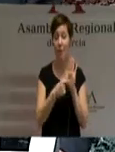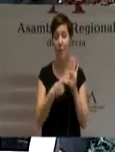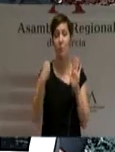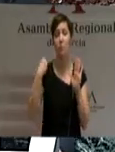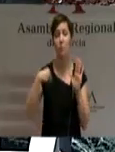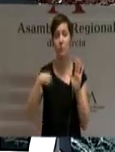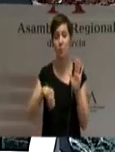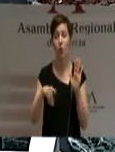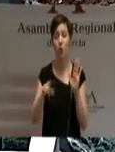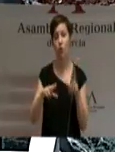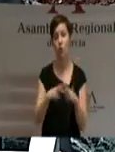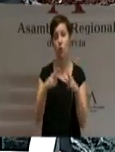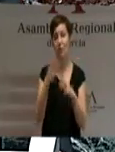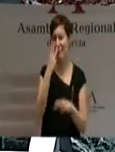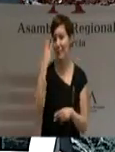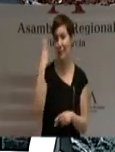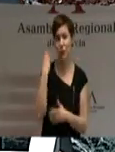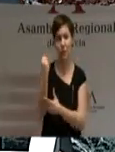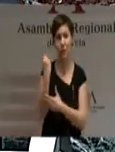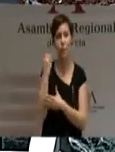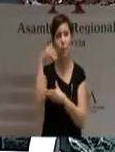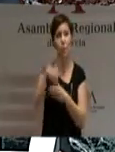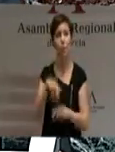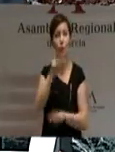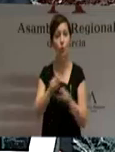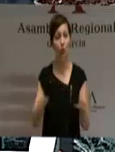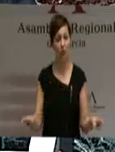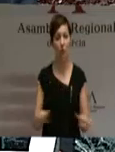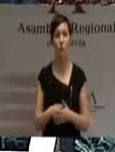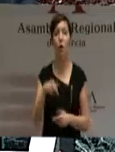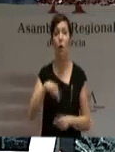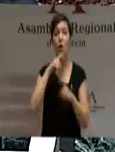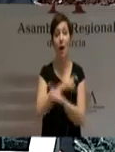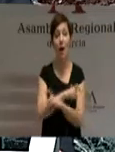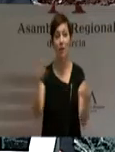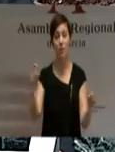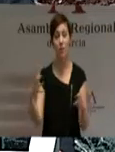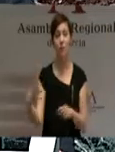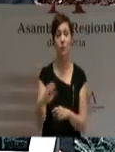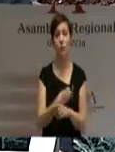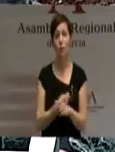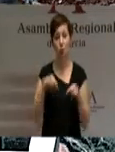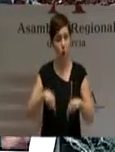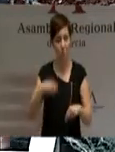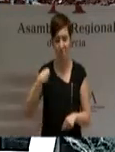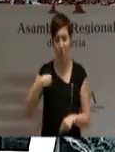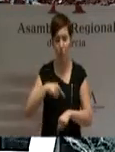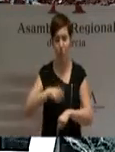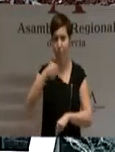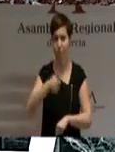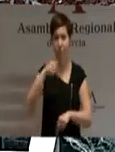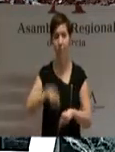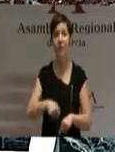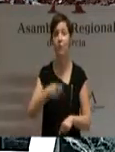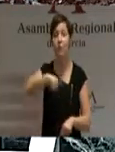respaldado hace tres años. Anuncio, por tanto, desde ahora mismo que, si obtengo la